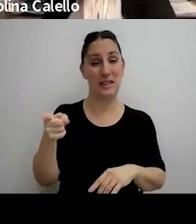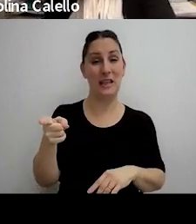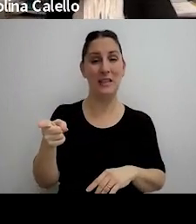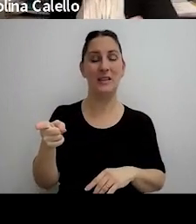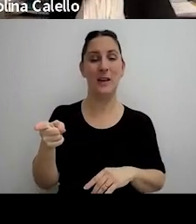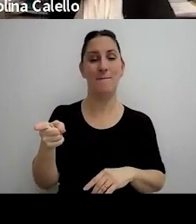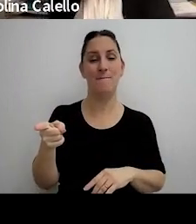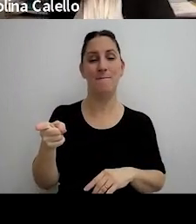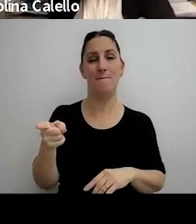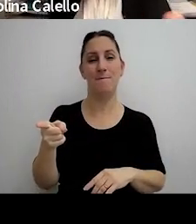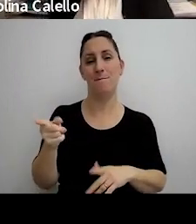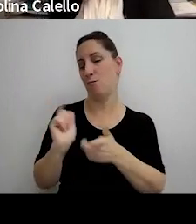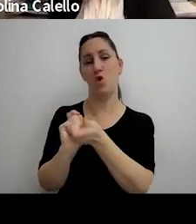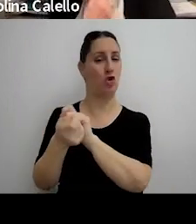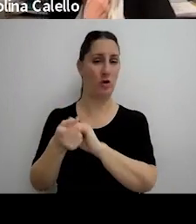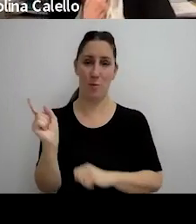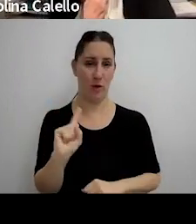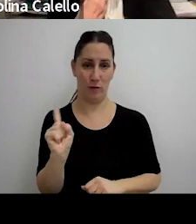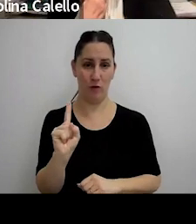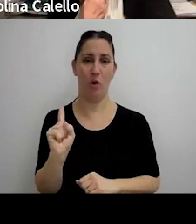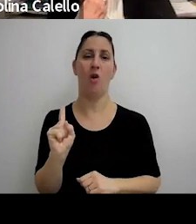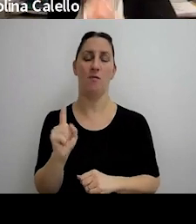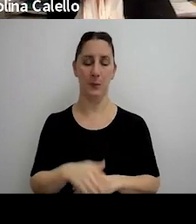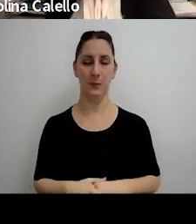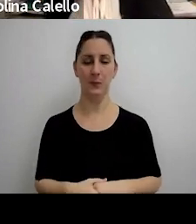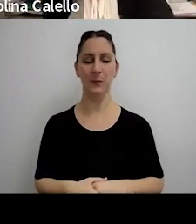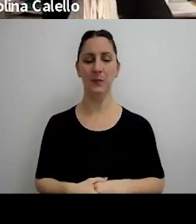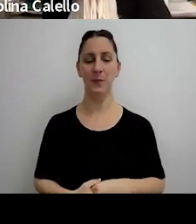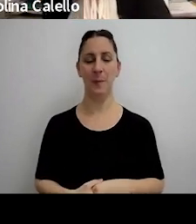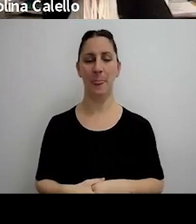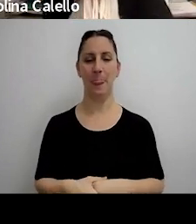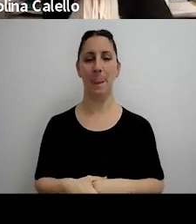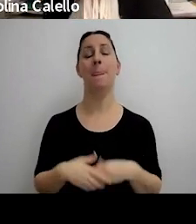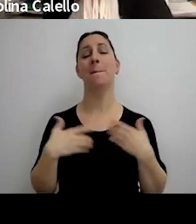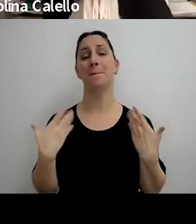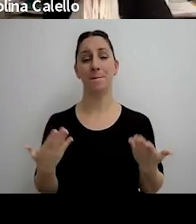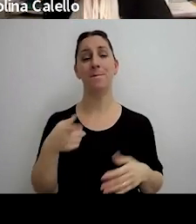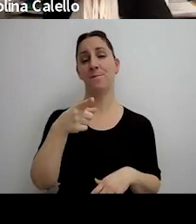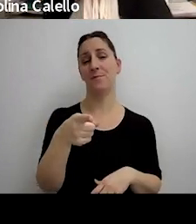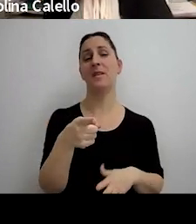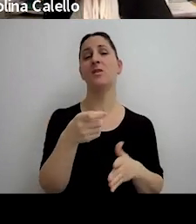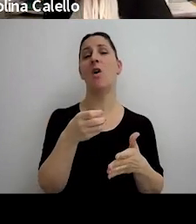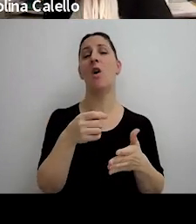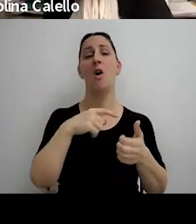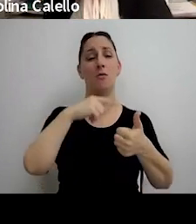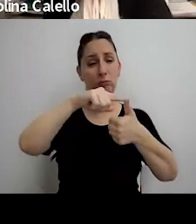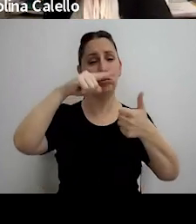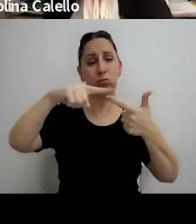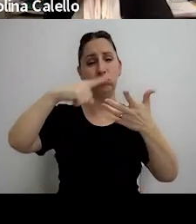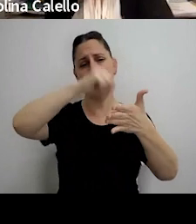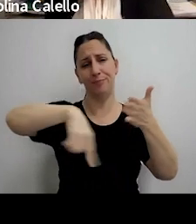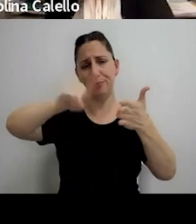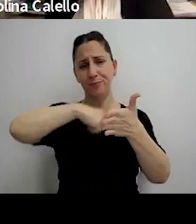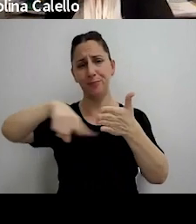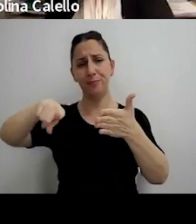modificó en perjuicio de él en definitiva se declaró la nulidad de todo a pesar de que